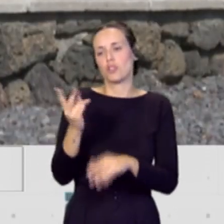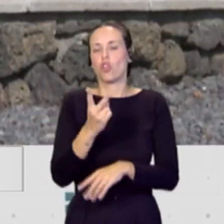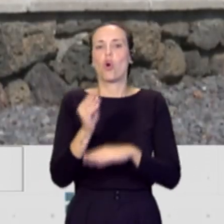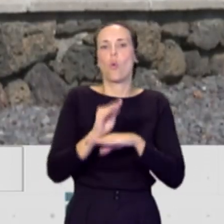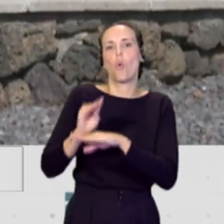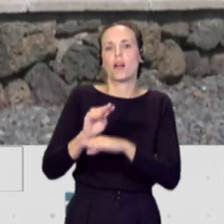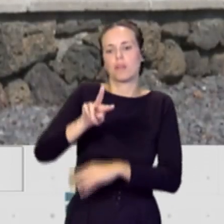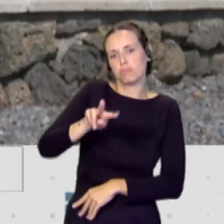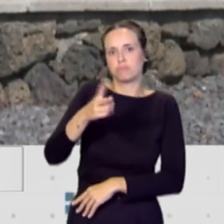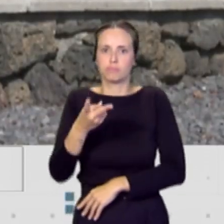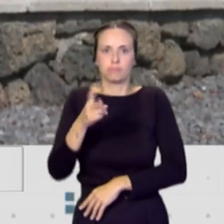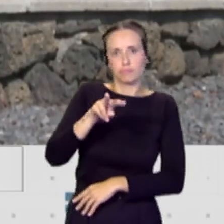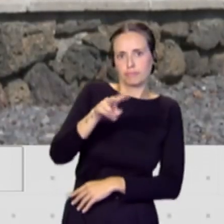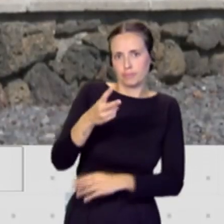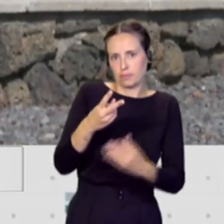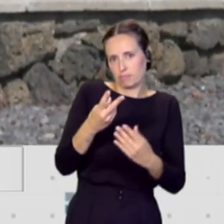tiempos,